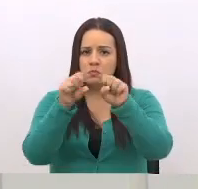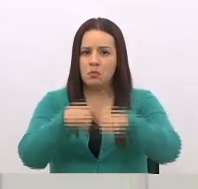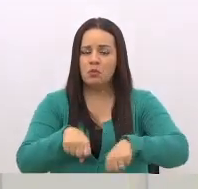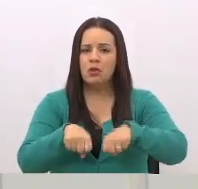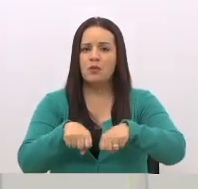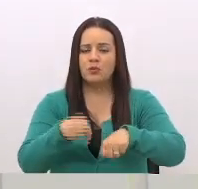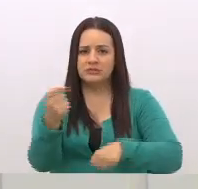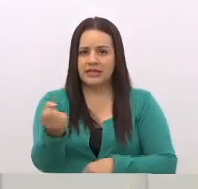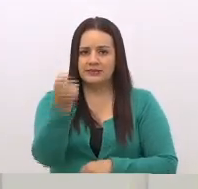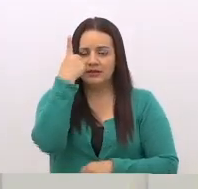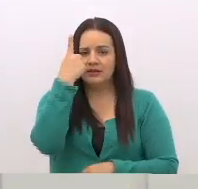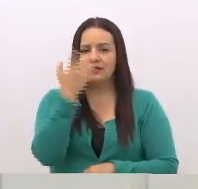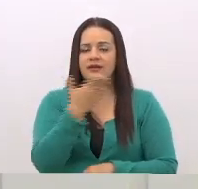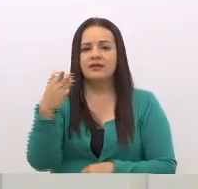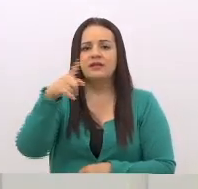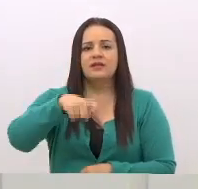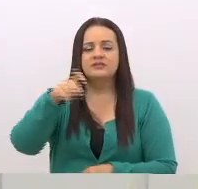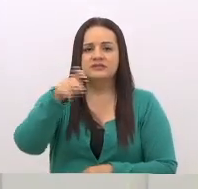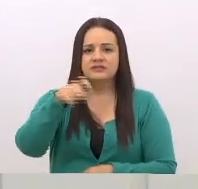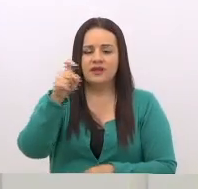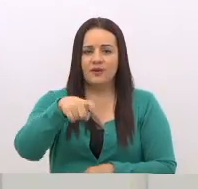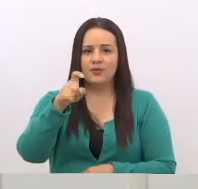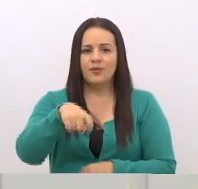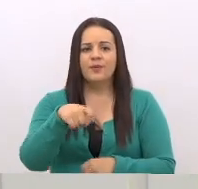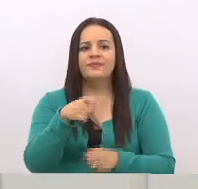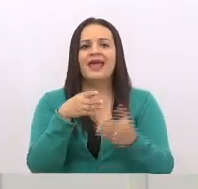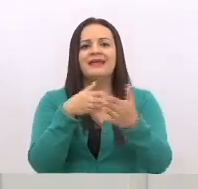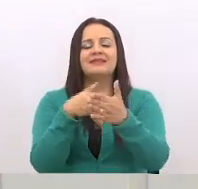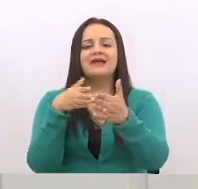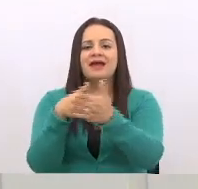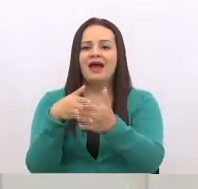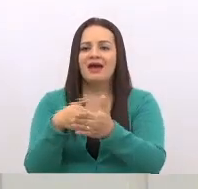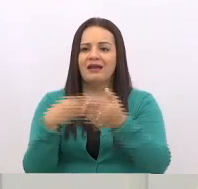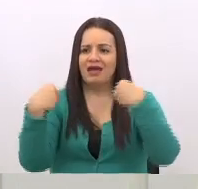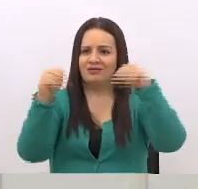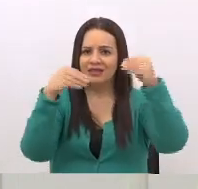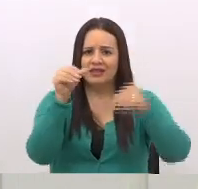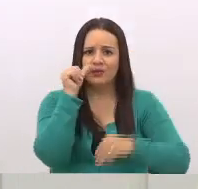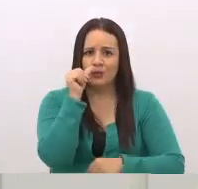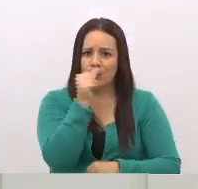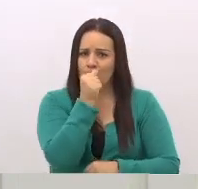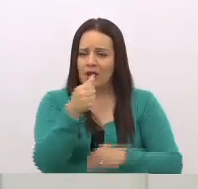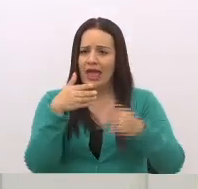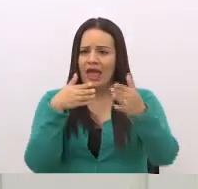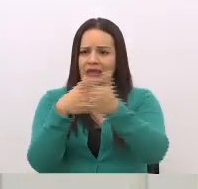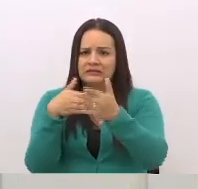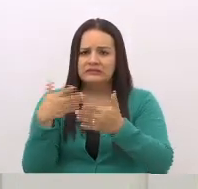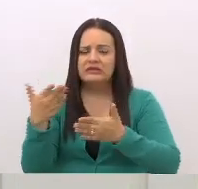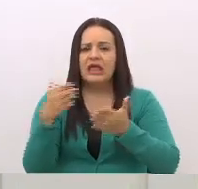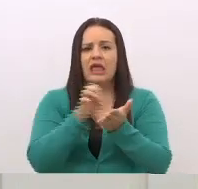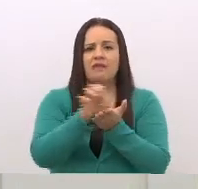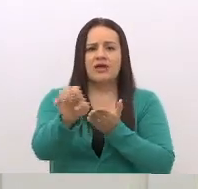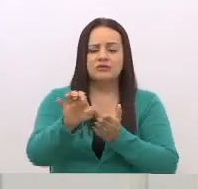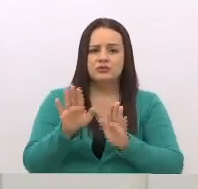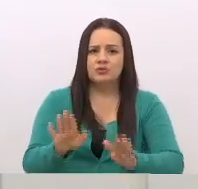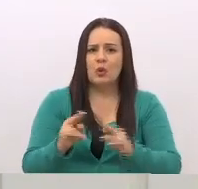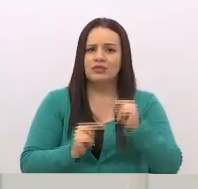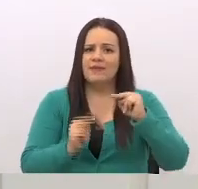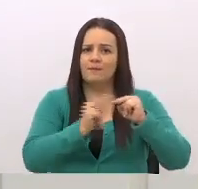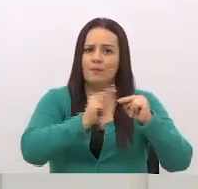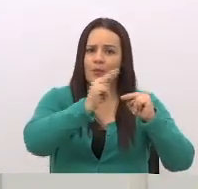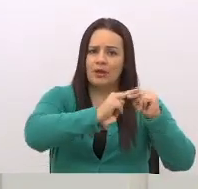entender que es necesario atacar el narcotráfico, atacar la evasión, etc.